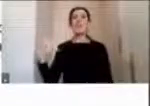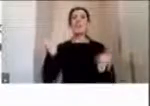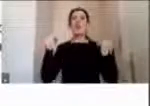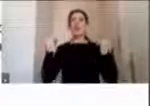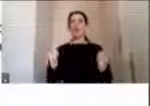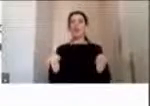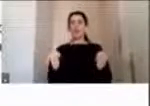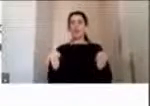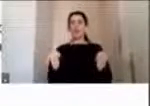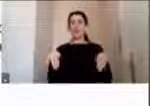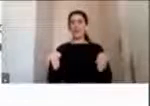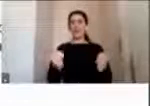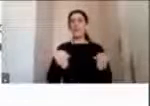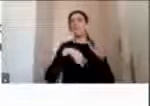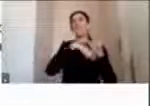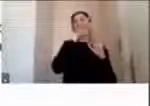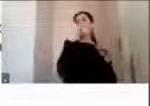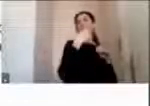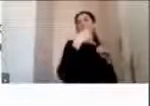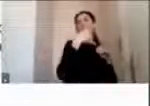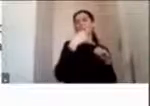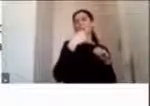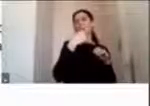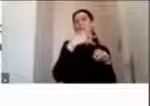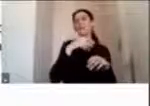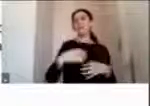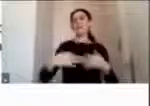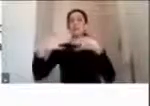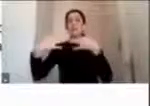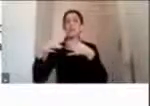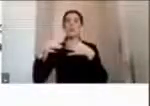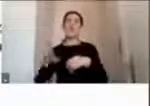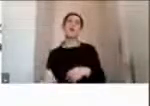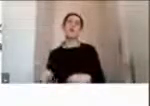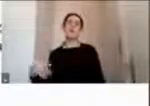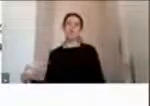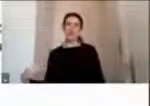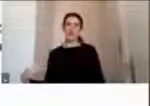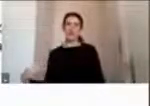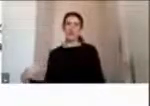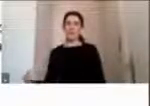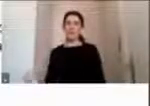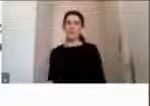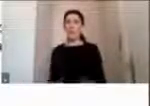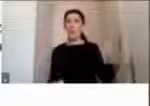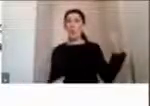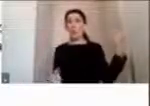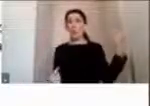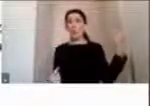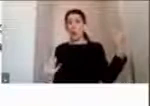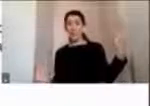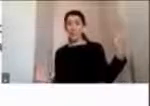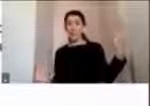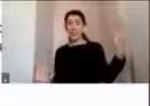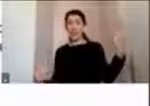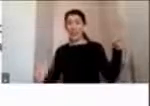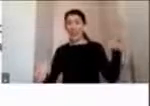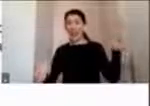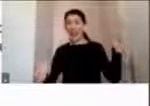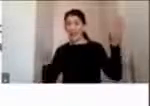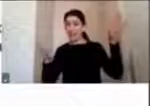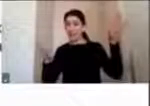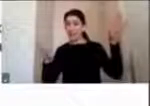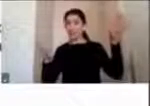mi seguridad. Cuando el punto uno y el punto cuatro están altos, nosotros vamos aumentando nuestro